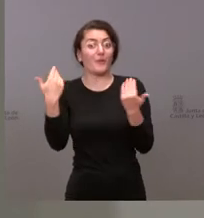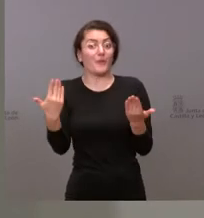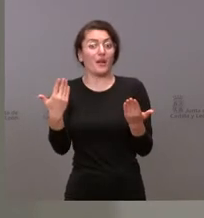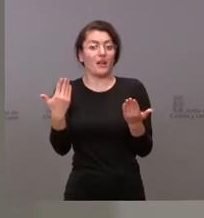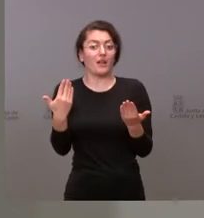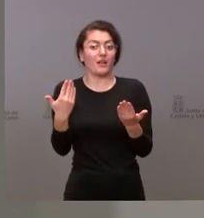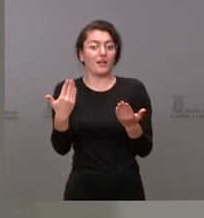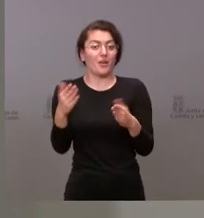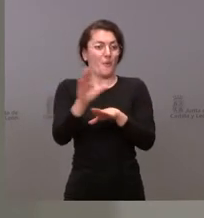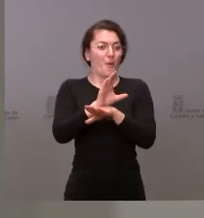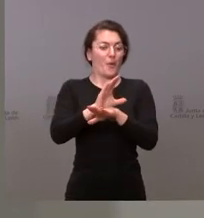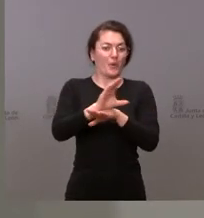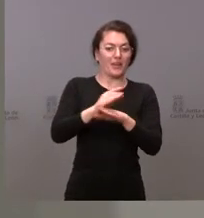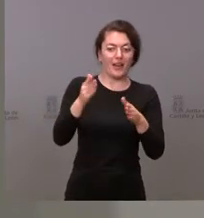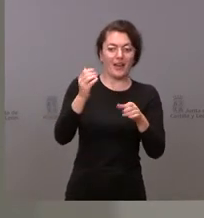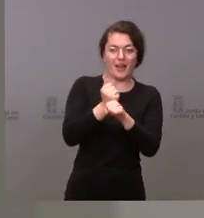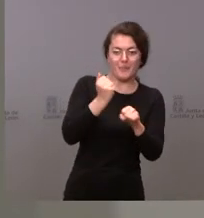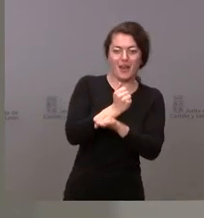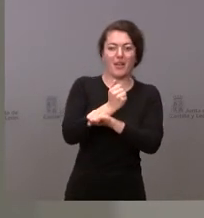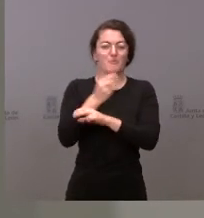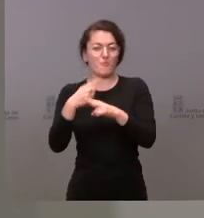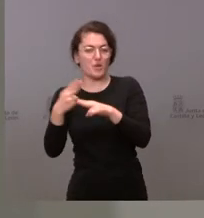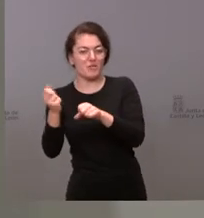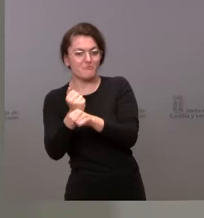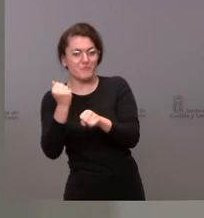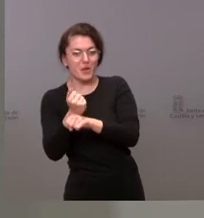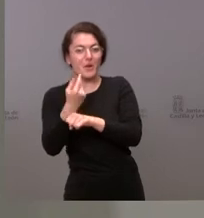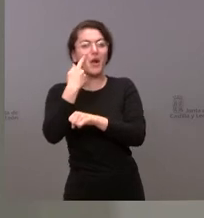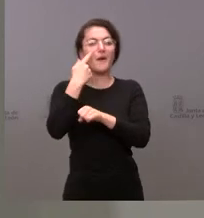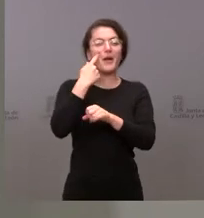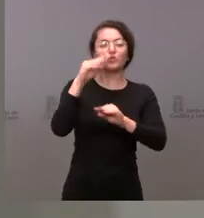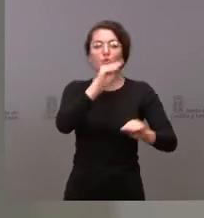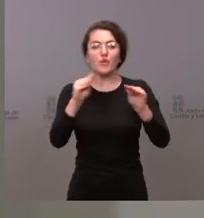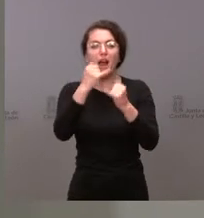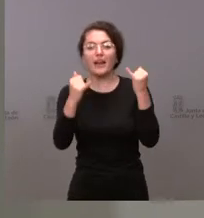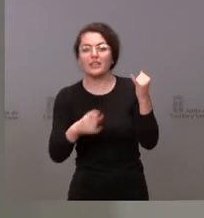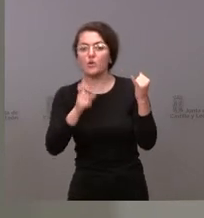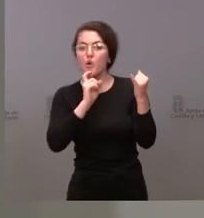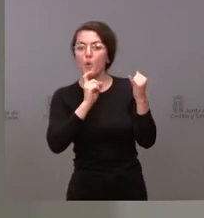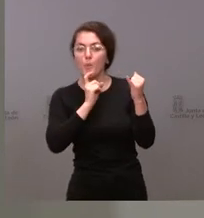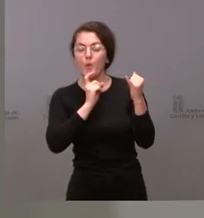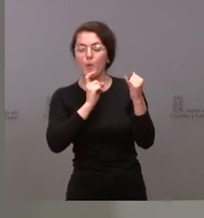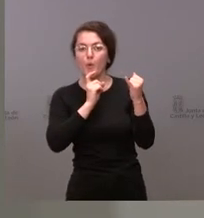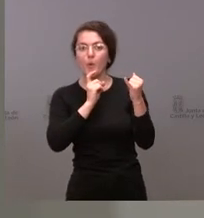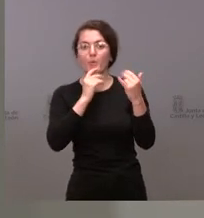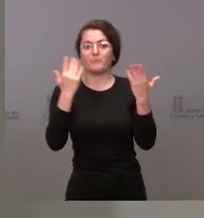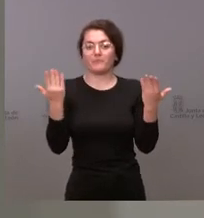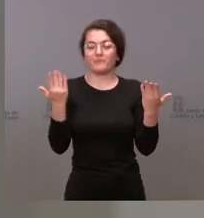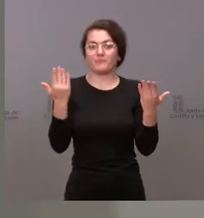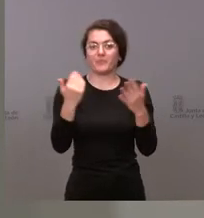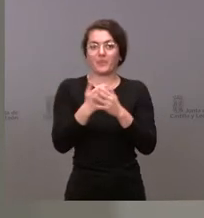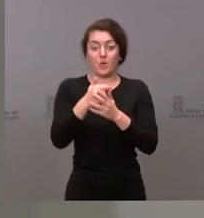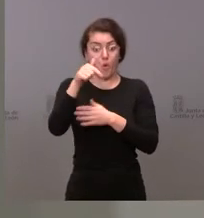y León de la consejera de empleo de nuestras políticas activas de empleo de nuestra manera de resolver las crisis es decirles que hoy también está en León